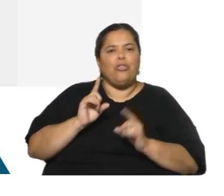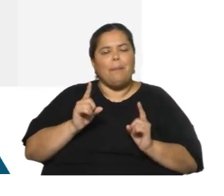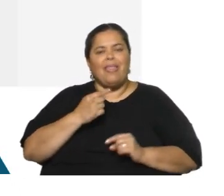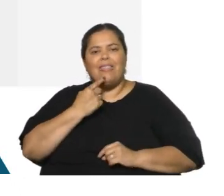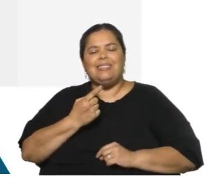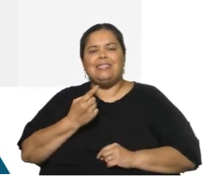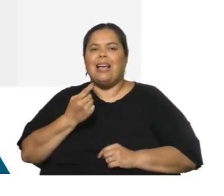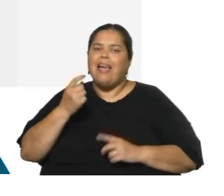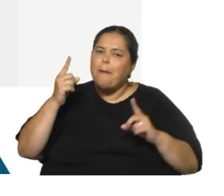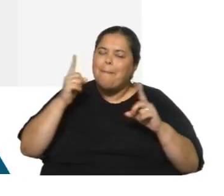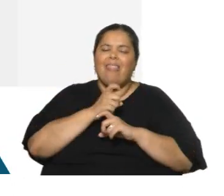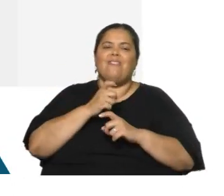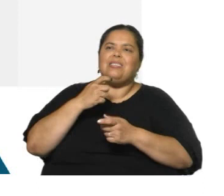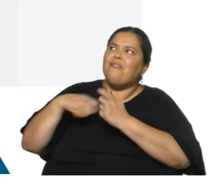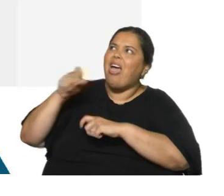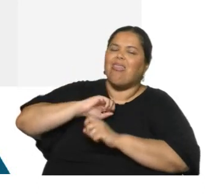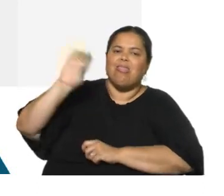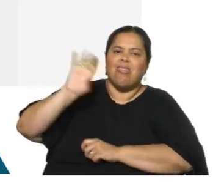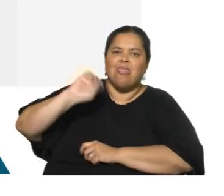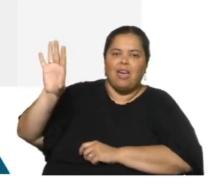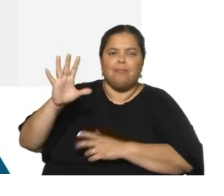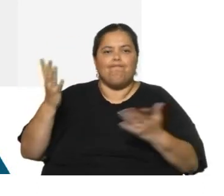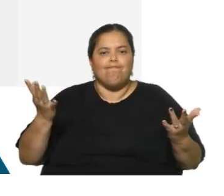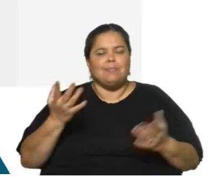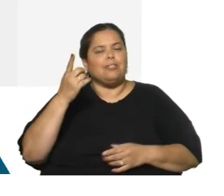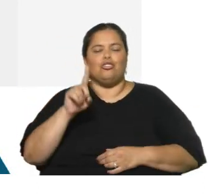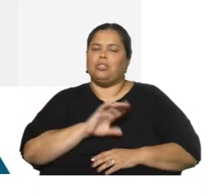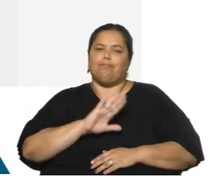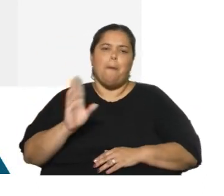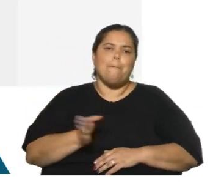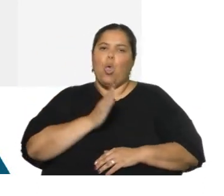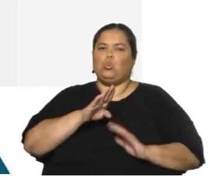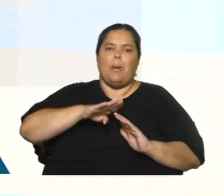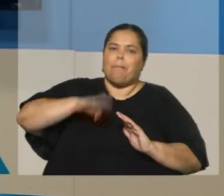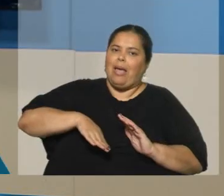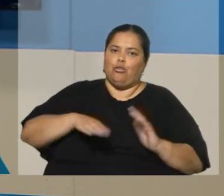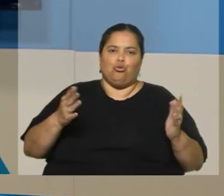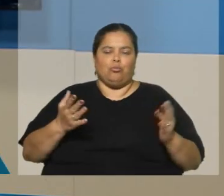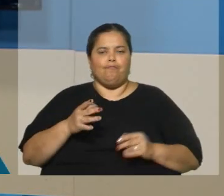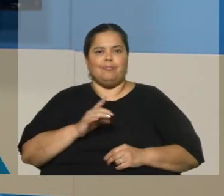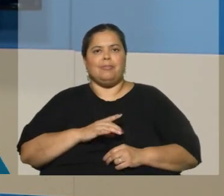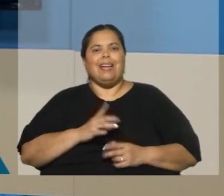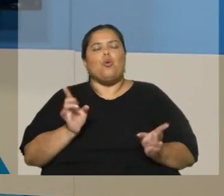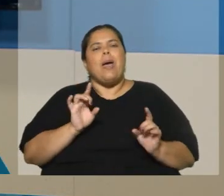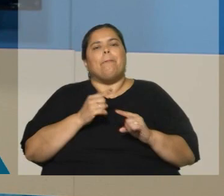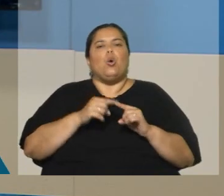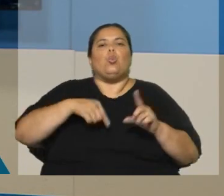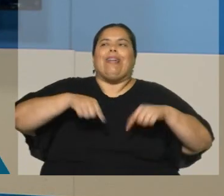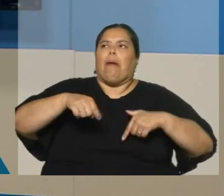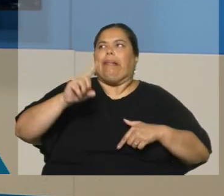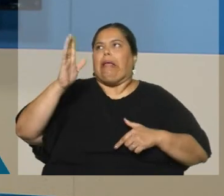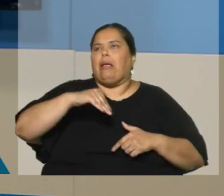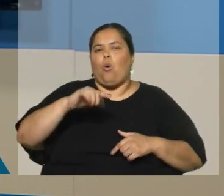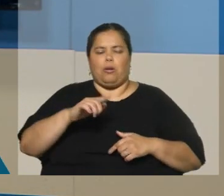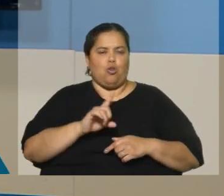para la colocación en el exterior de su demanda. dos temas grosos, no son un trámite que hay que solucionar y nada más.